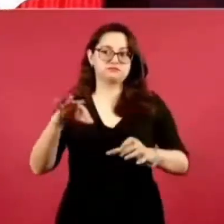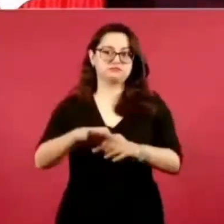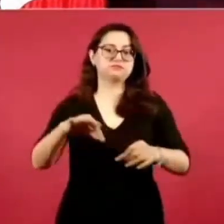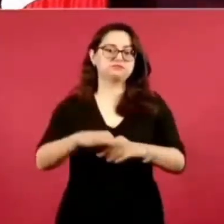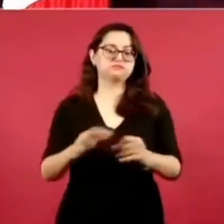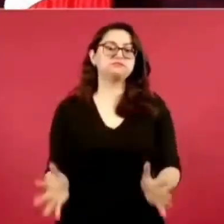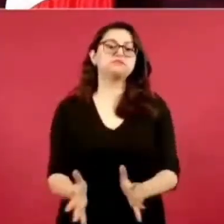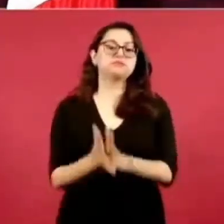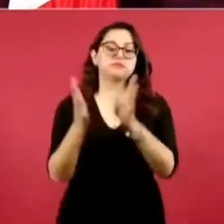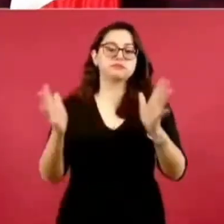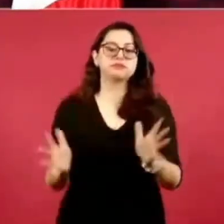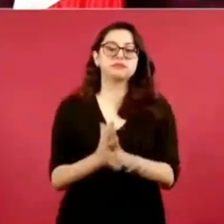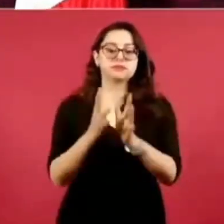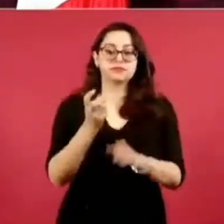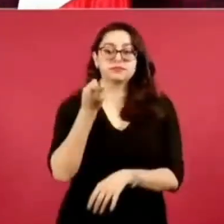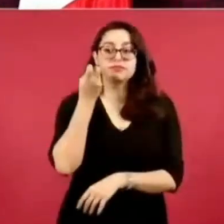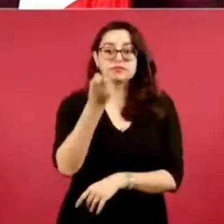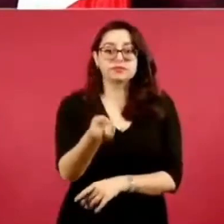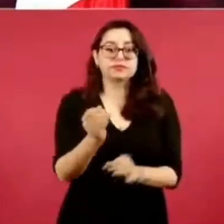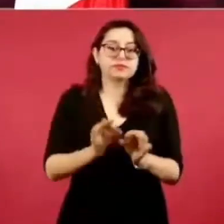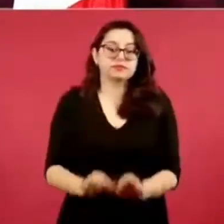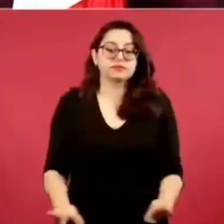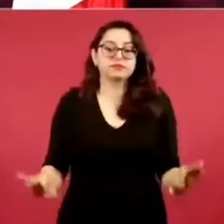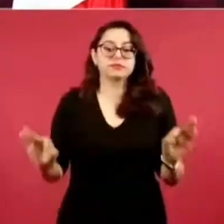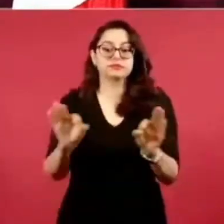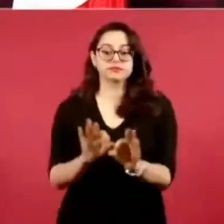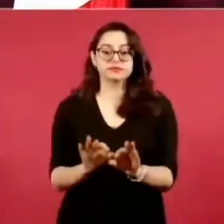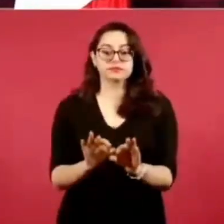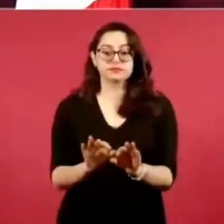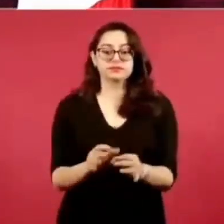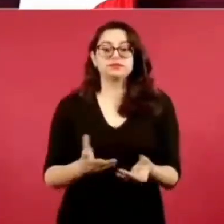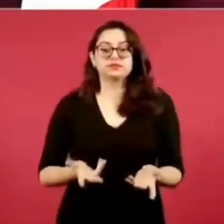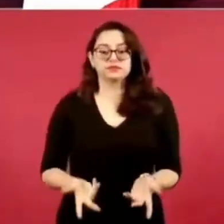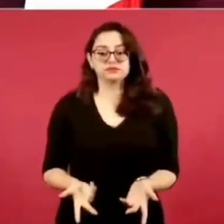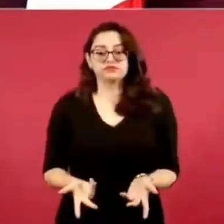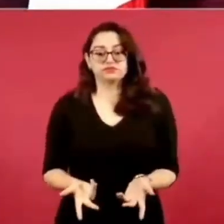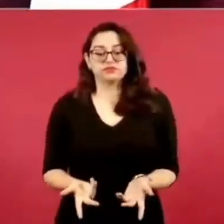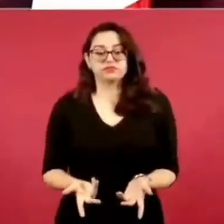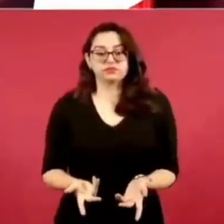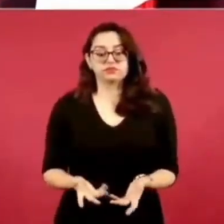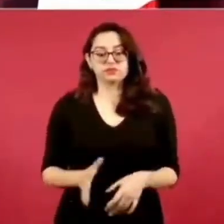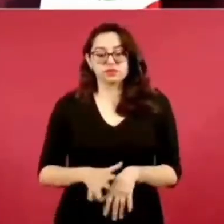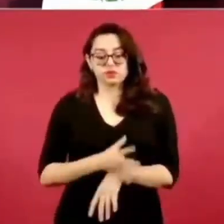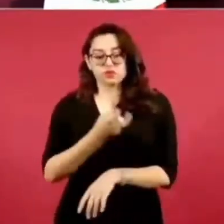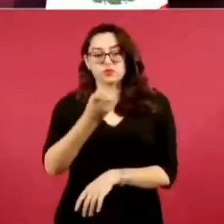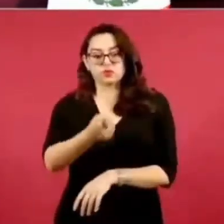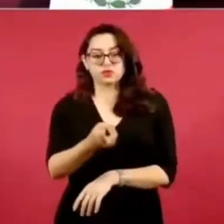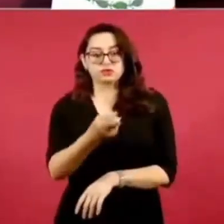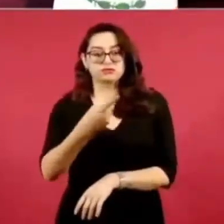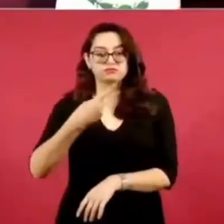hay que buscar reformar la Constitución